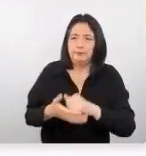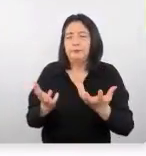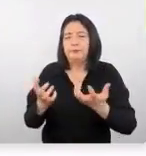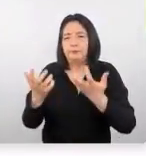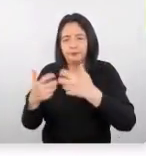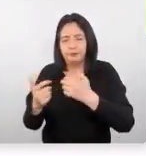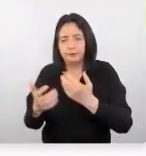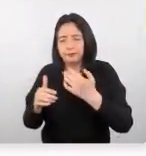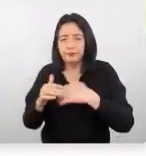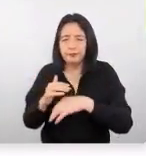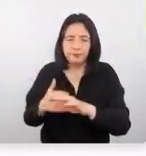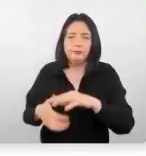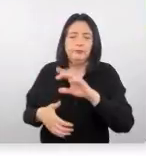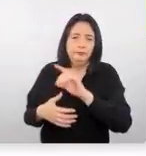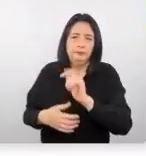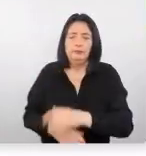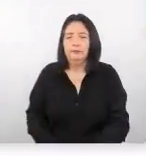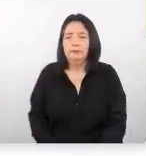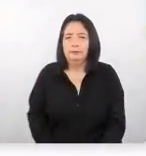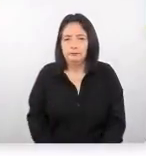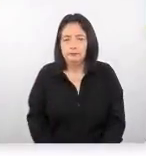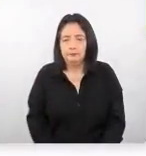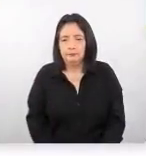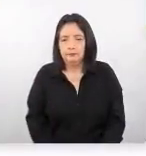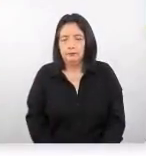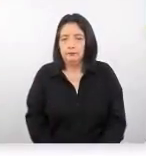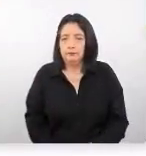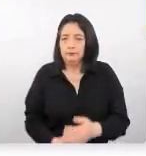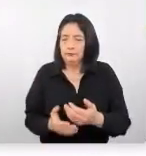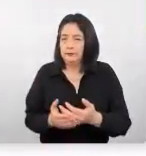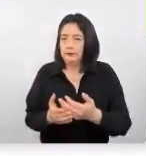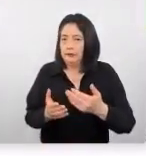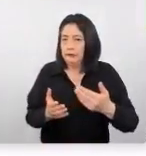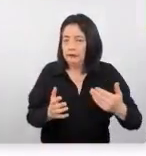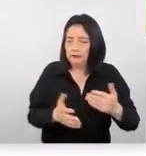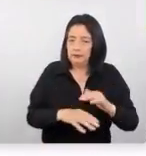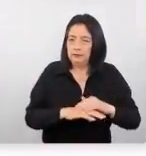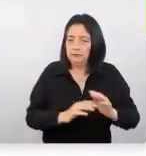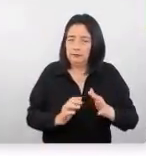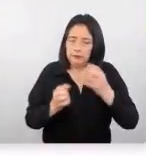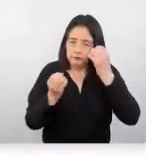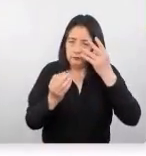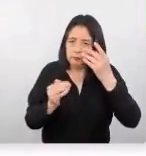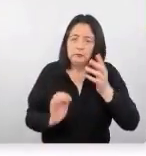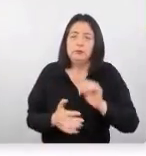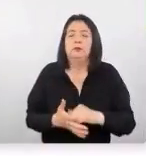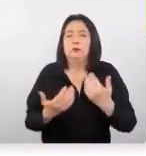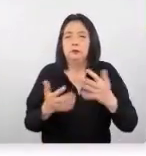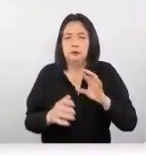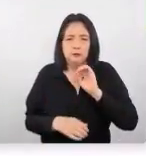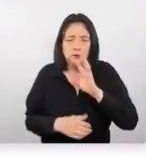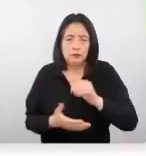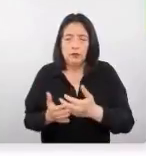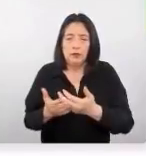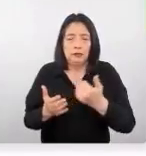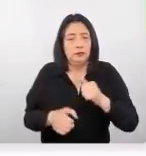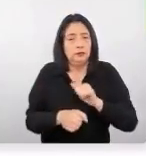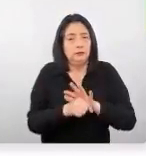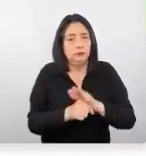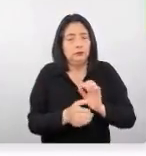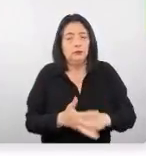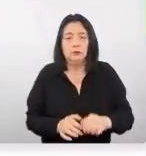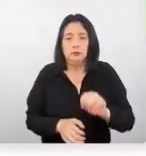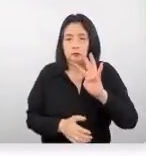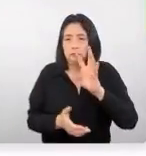dentro de la región la anticipación de hecho esta es la información como les mencionaba prepandemia con